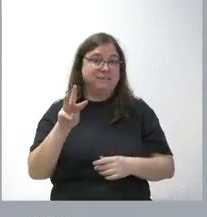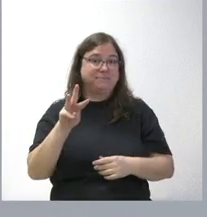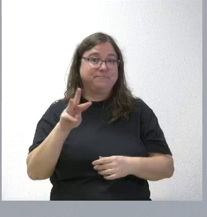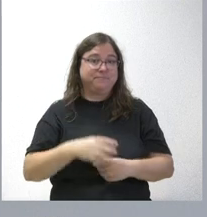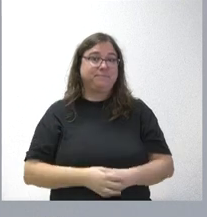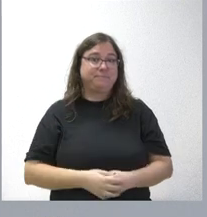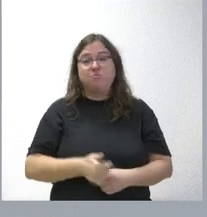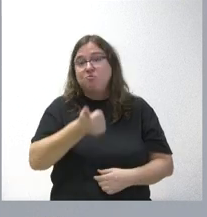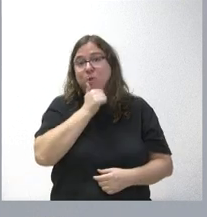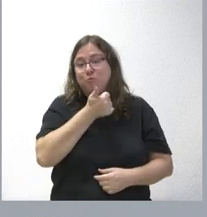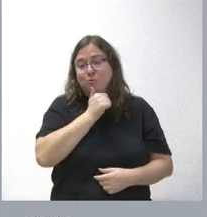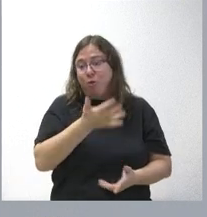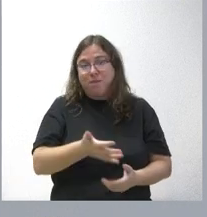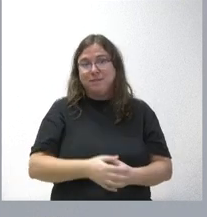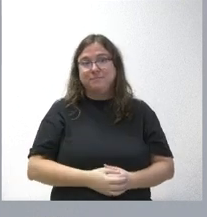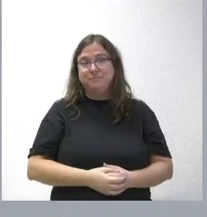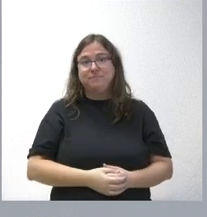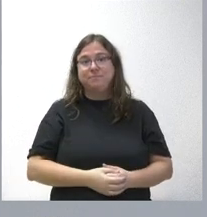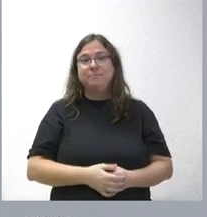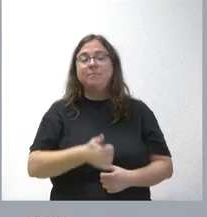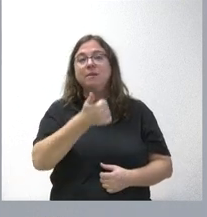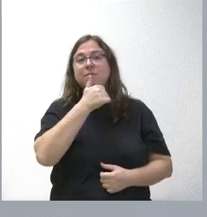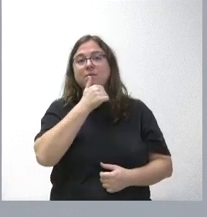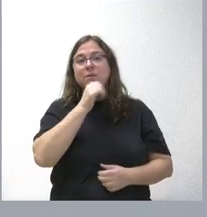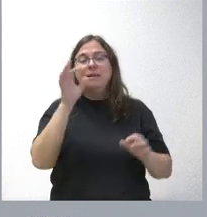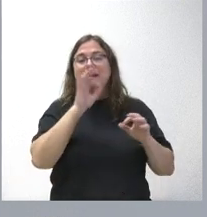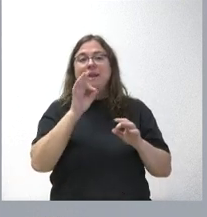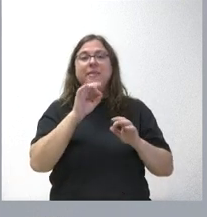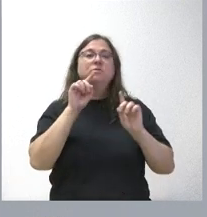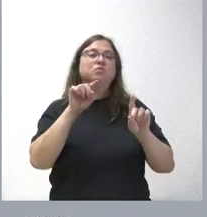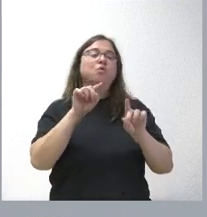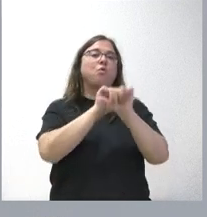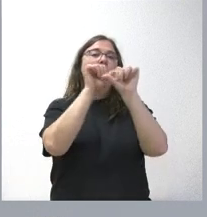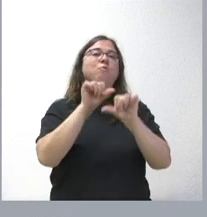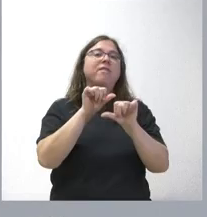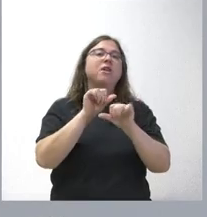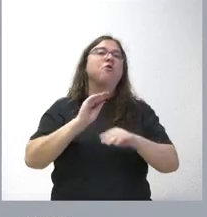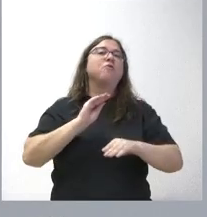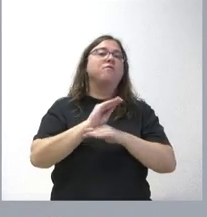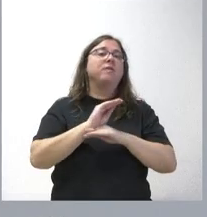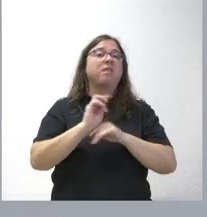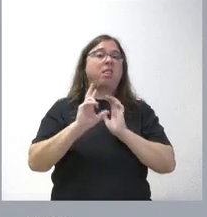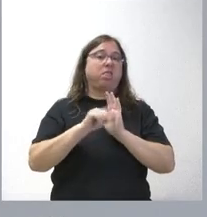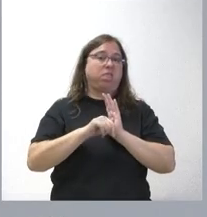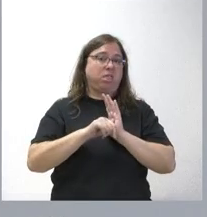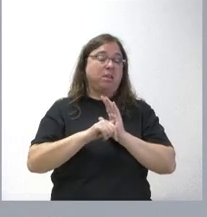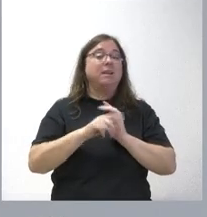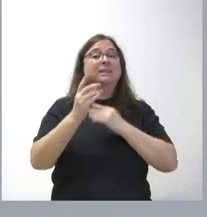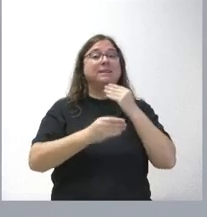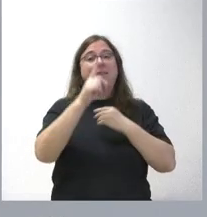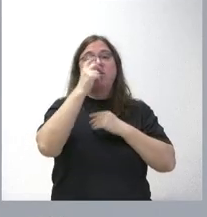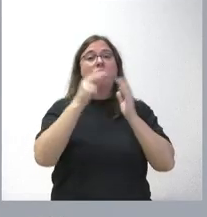que todavía no se ha producido por parte de la liquidación tributaria del modelo de financiación que se hace con dos años de retraso y será, por tanto, en el año 25,